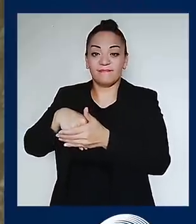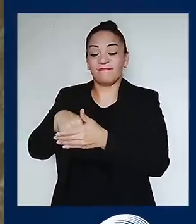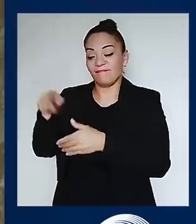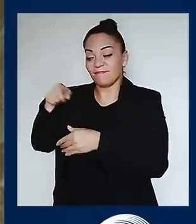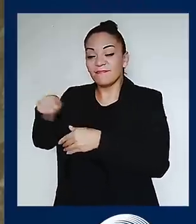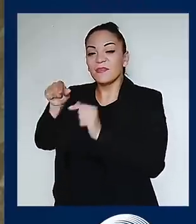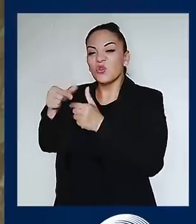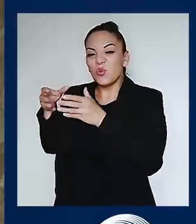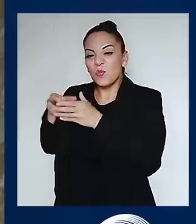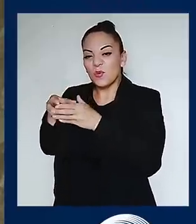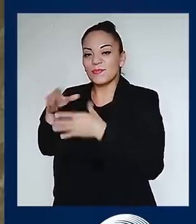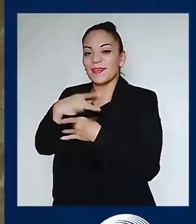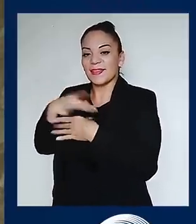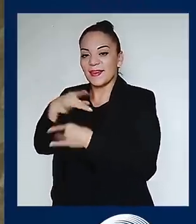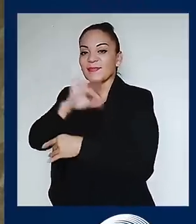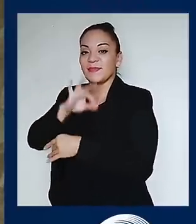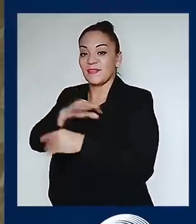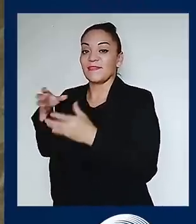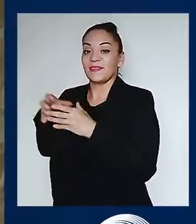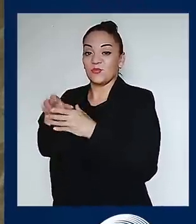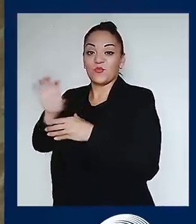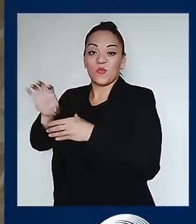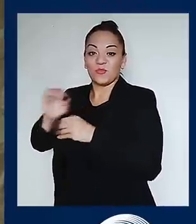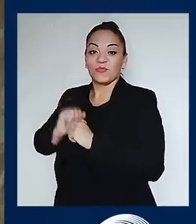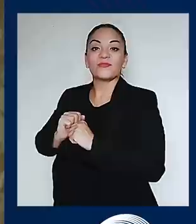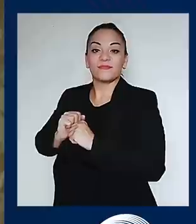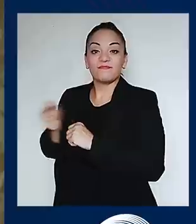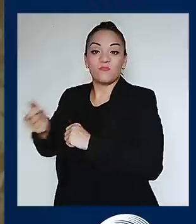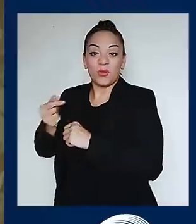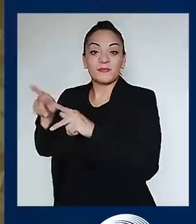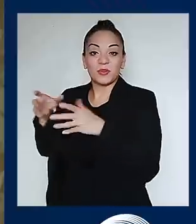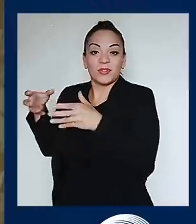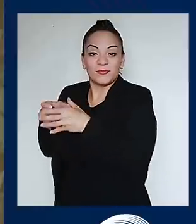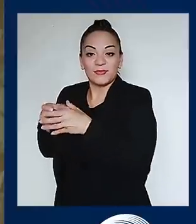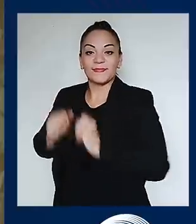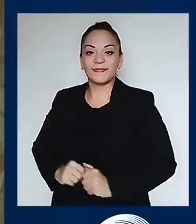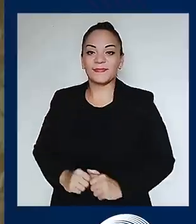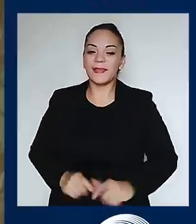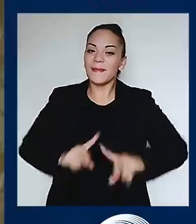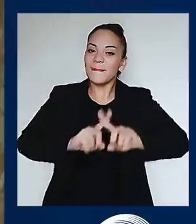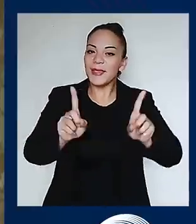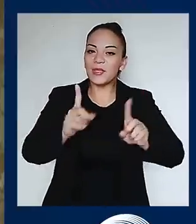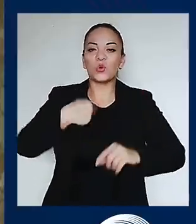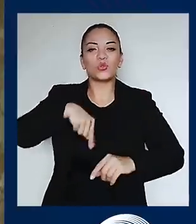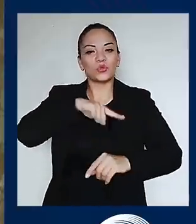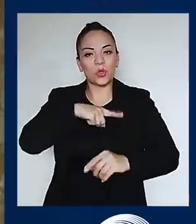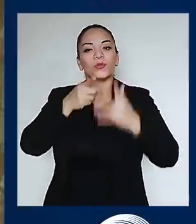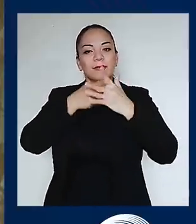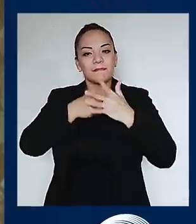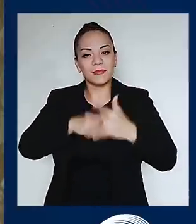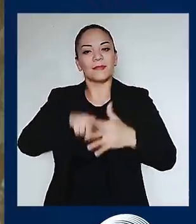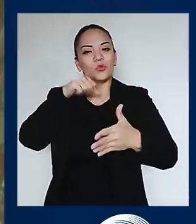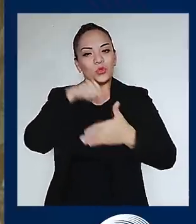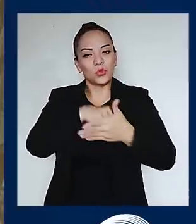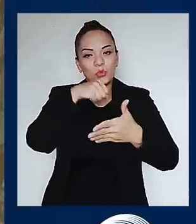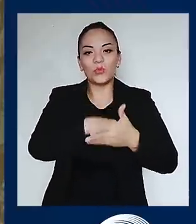por intereses mezquinos, muy convenientes para unos pocos. Enfrentamos esta lucha contra